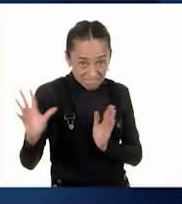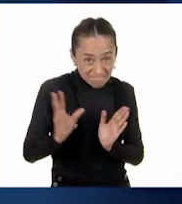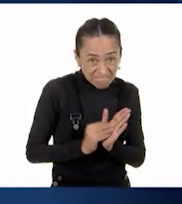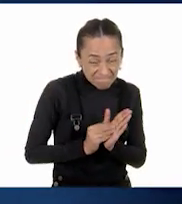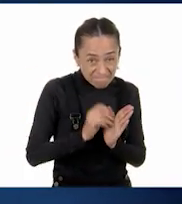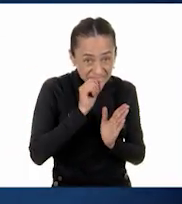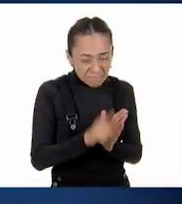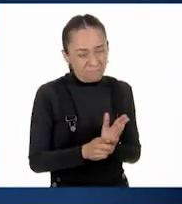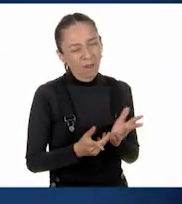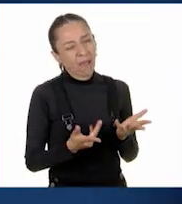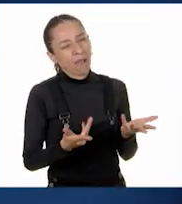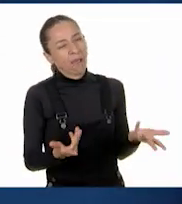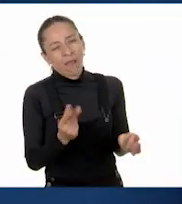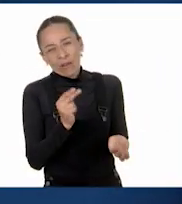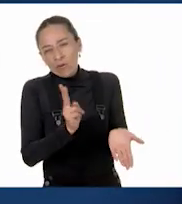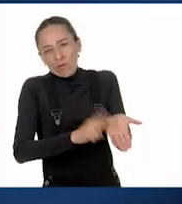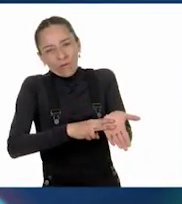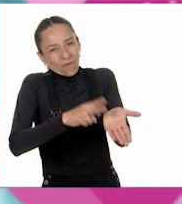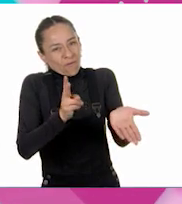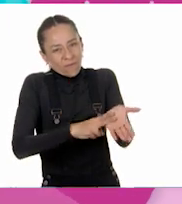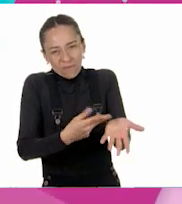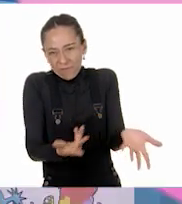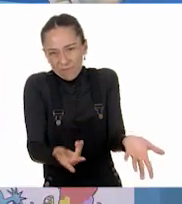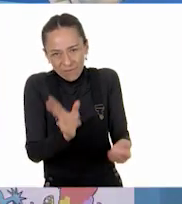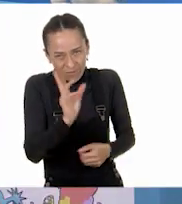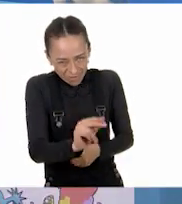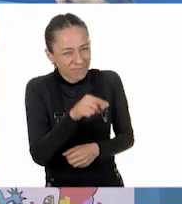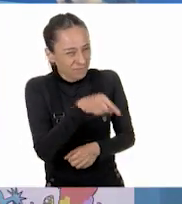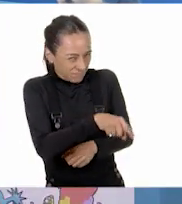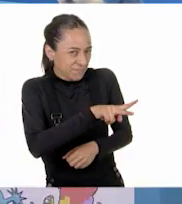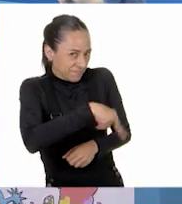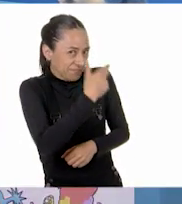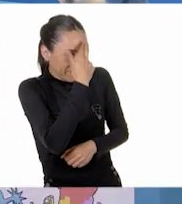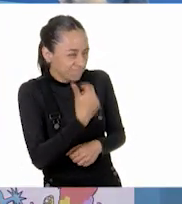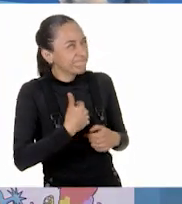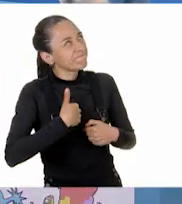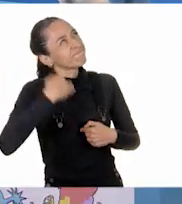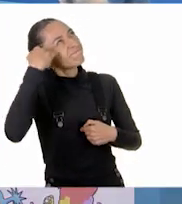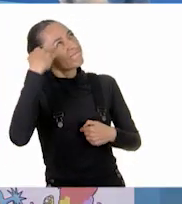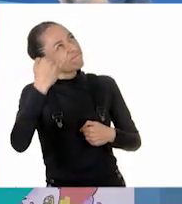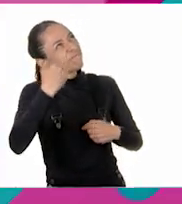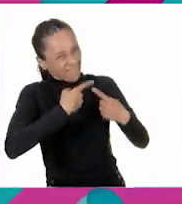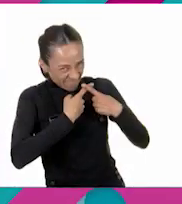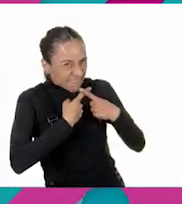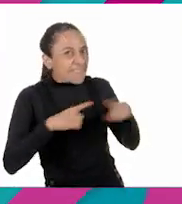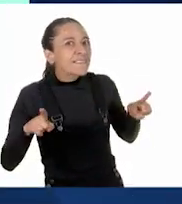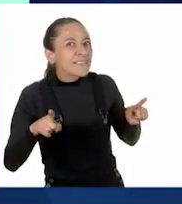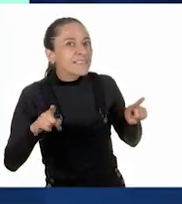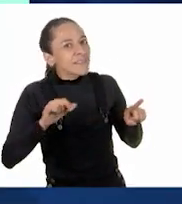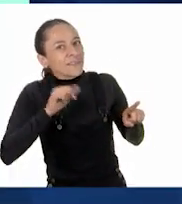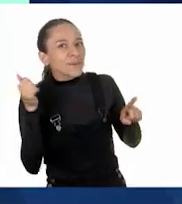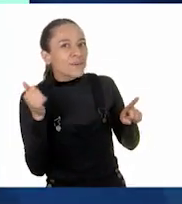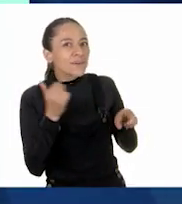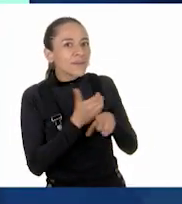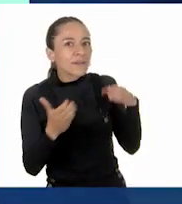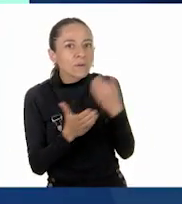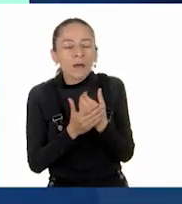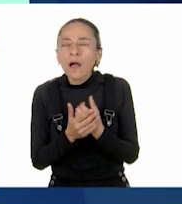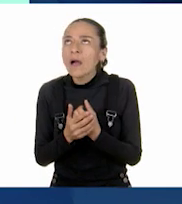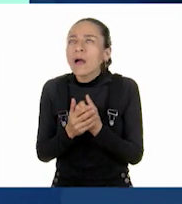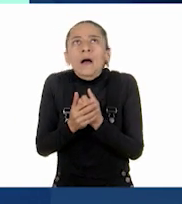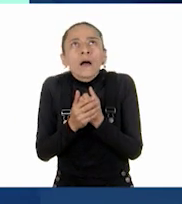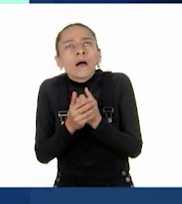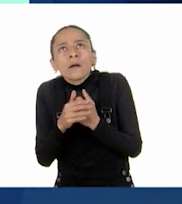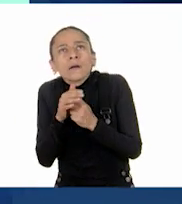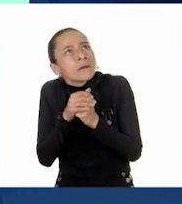chiste. Como tú dices. Mira, a mí se me ocurre que puedo hacer otra cosa. ¿Qué va a hacer? ¿Qué, maestra?